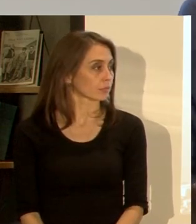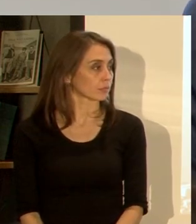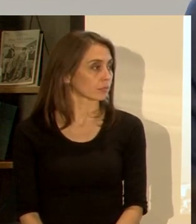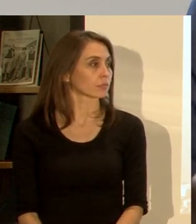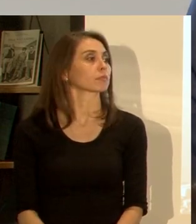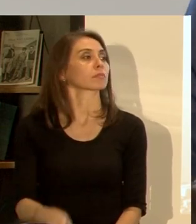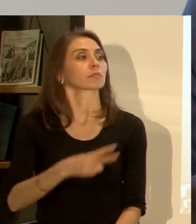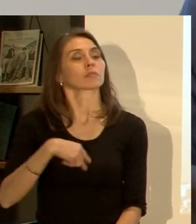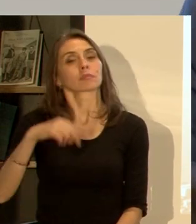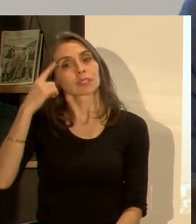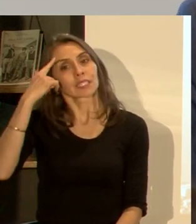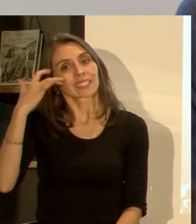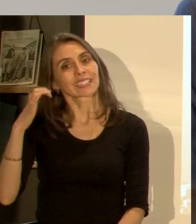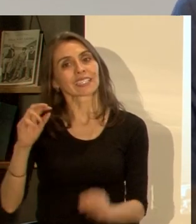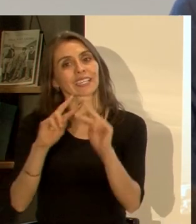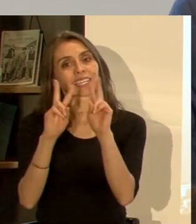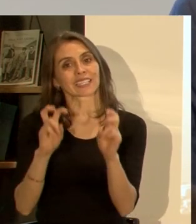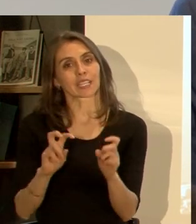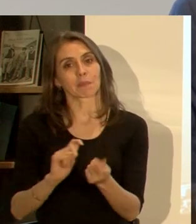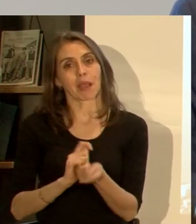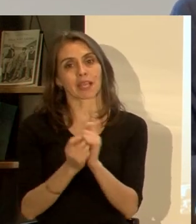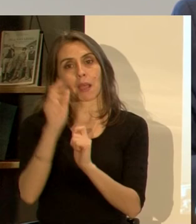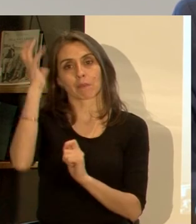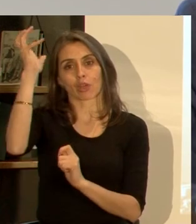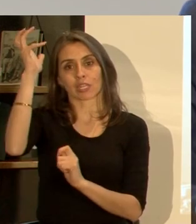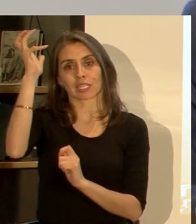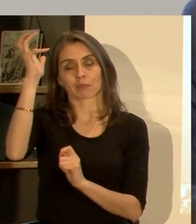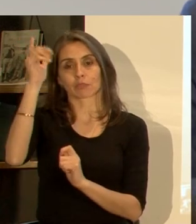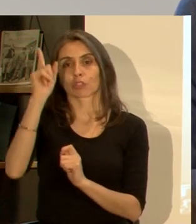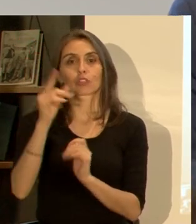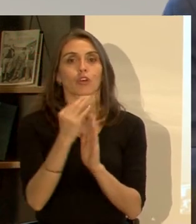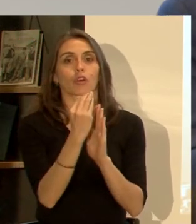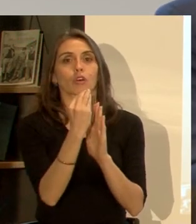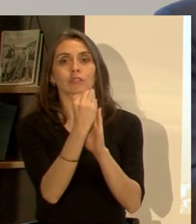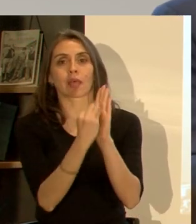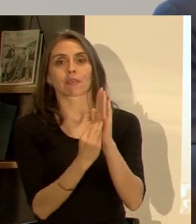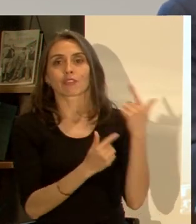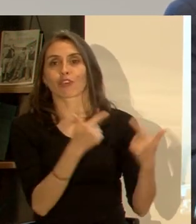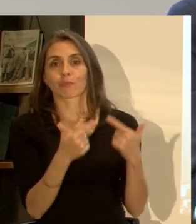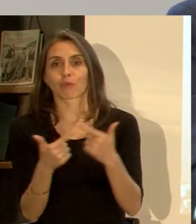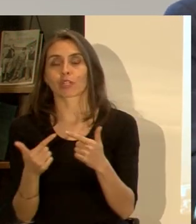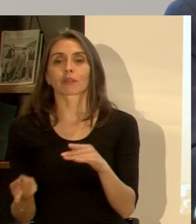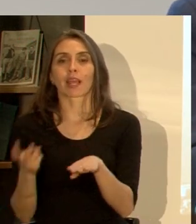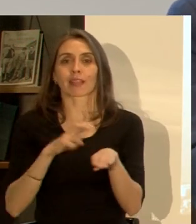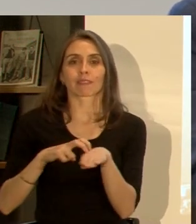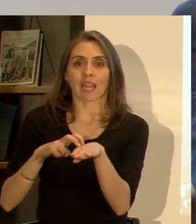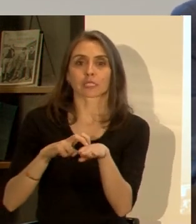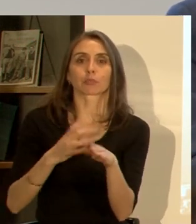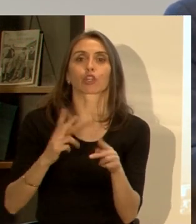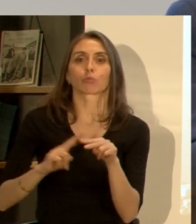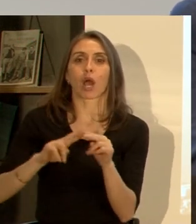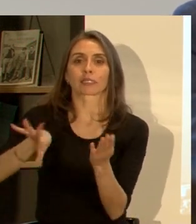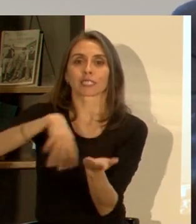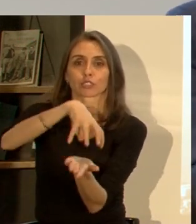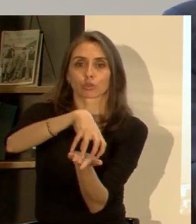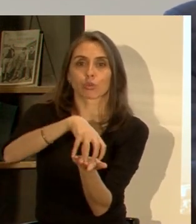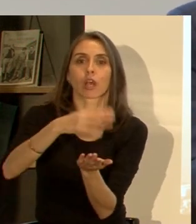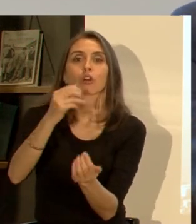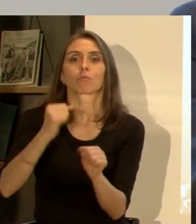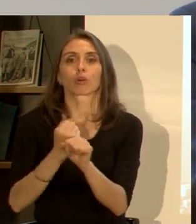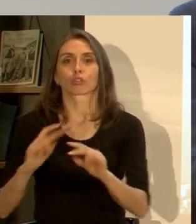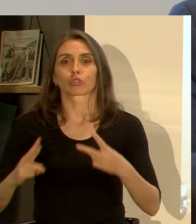supongamos que el tema de cambio climático no cala dentro de las campañas políticas el tema de transporte de urbanismo de construcción de